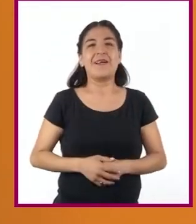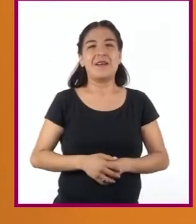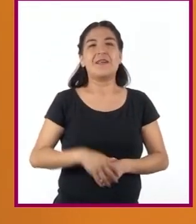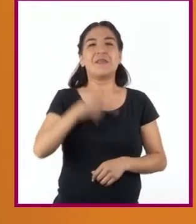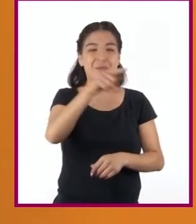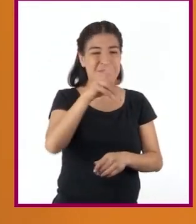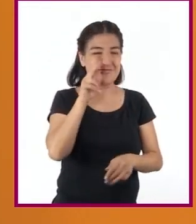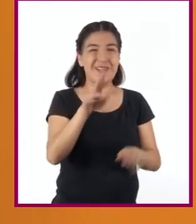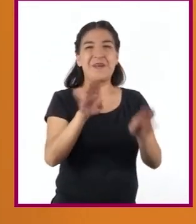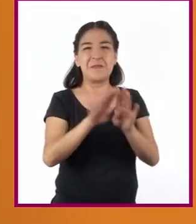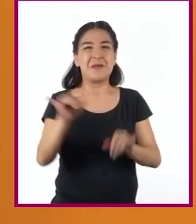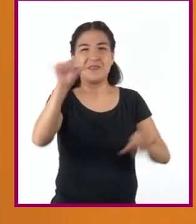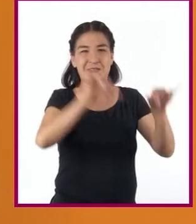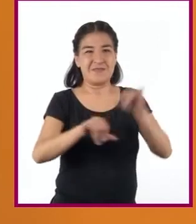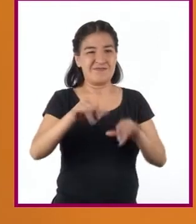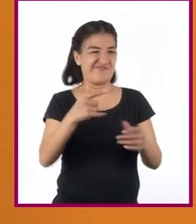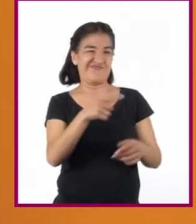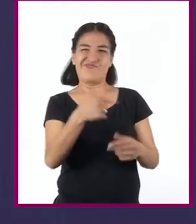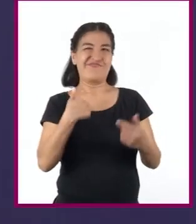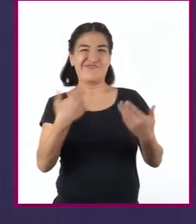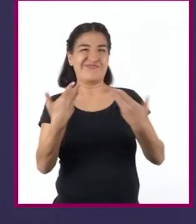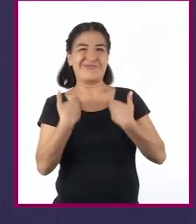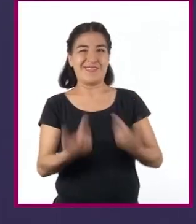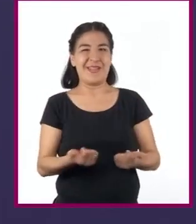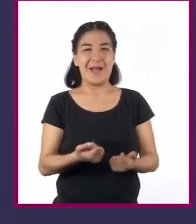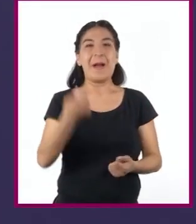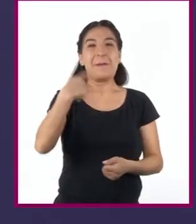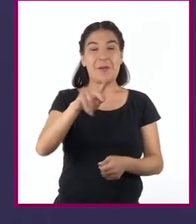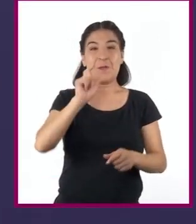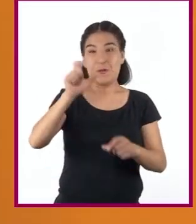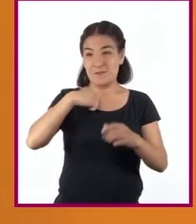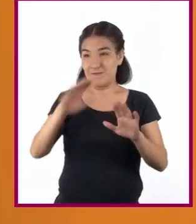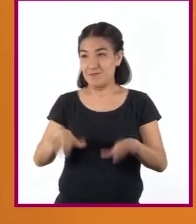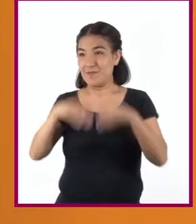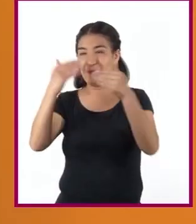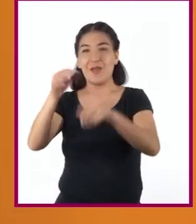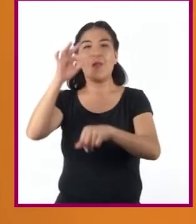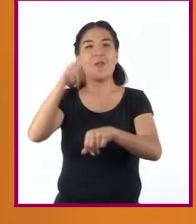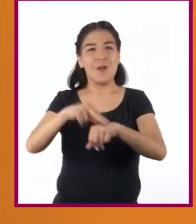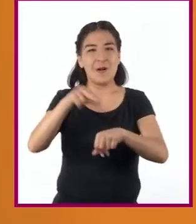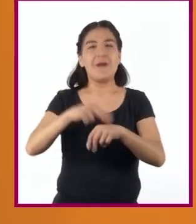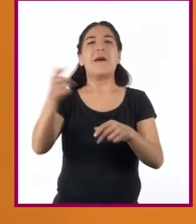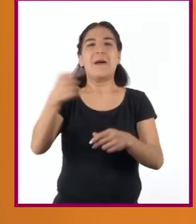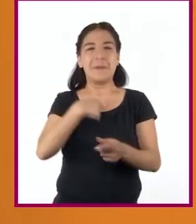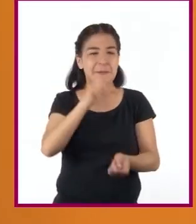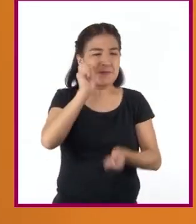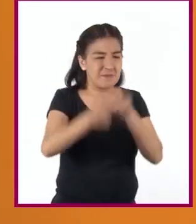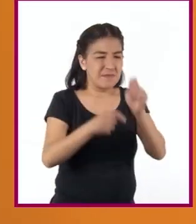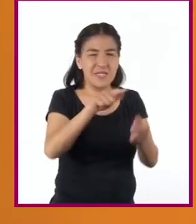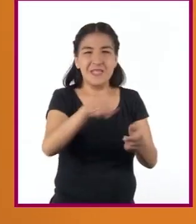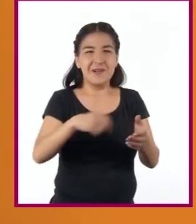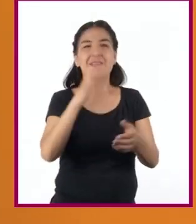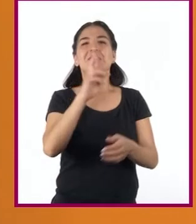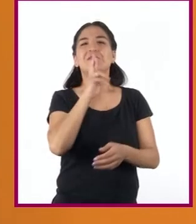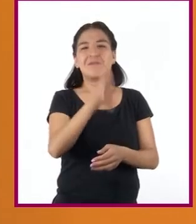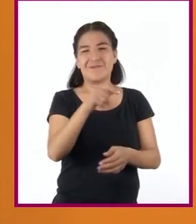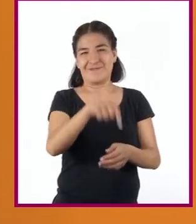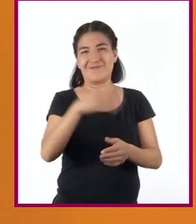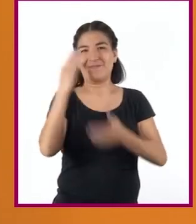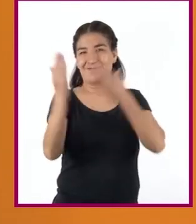los términos médicos no son lo mío pero cuando llegué con el doctor me hizo la interpretación de los resultados del estudio.